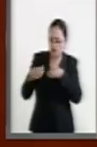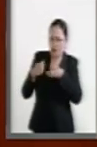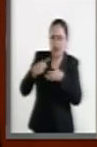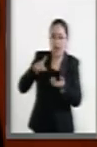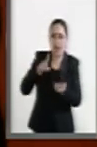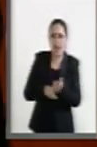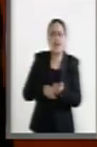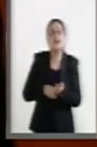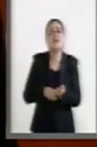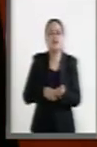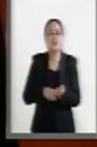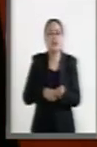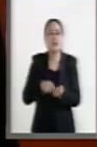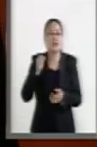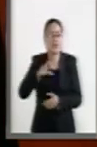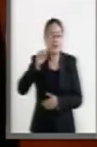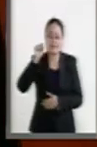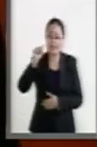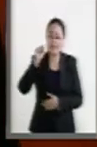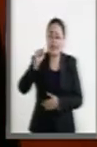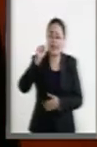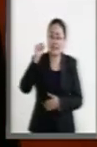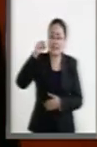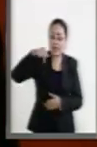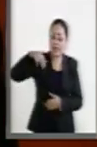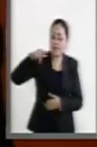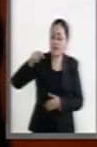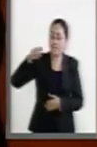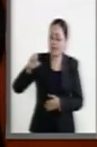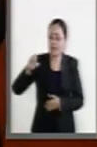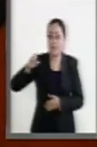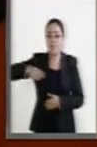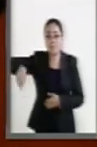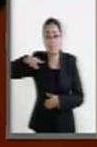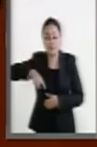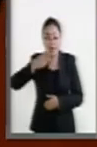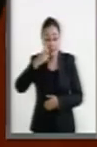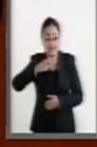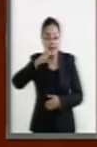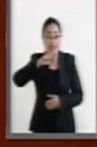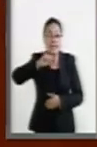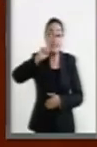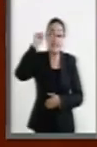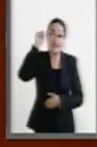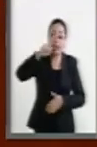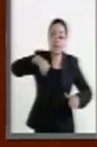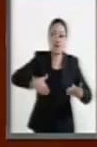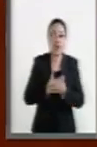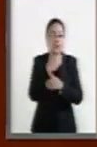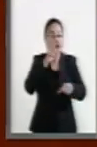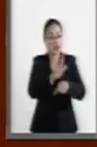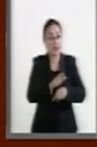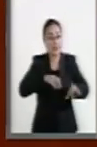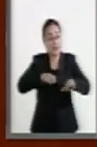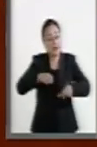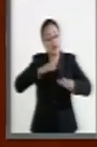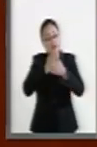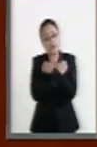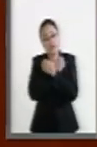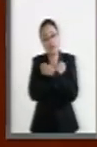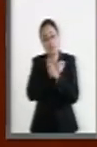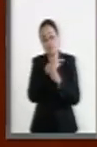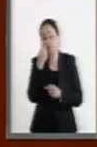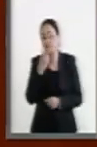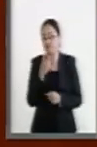país, como es su Sindicato Nacional de Trabajadores de la Educación. Es responsabilidad de este sindicato velar por los